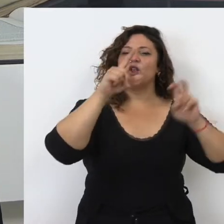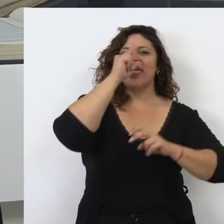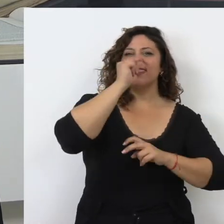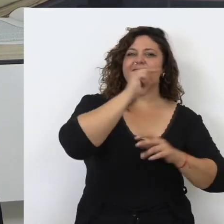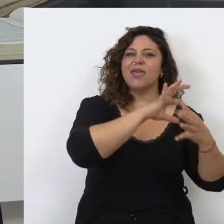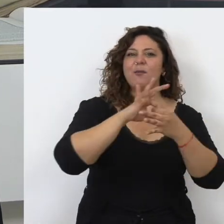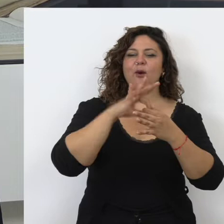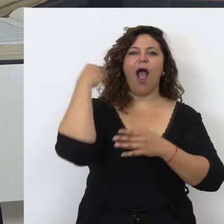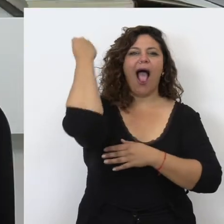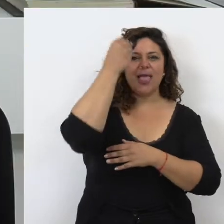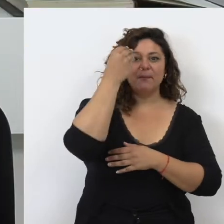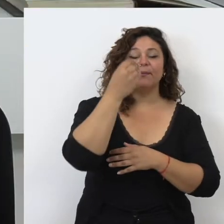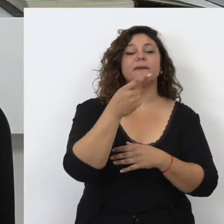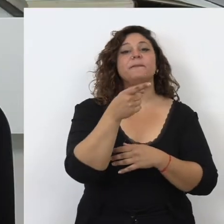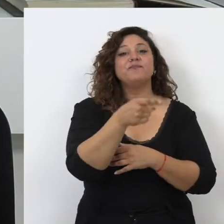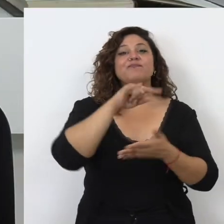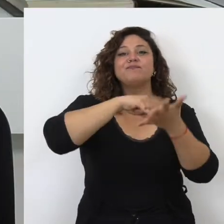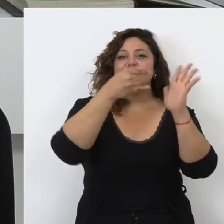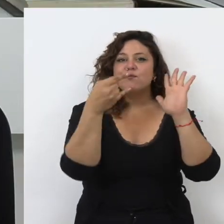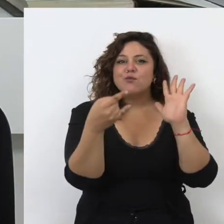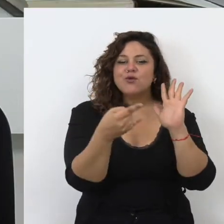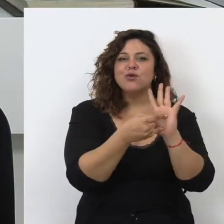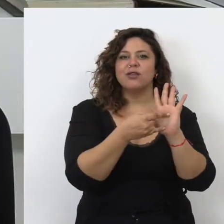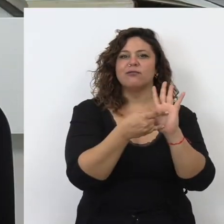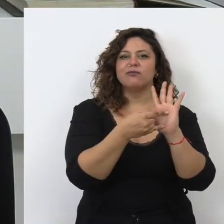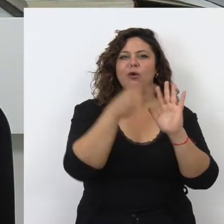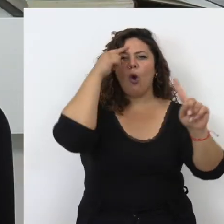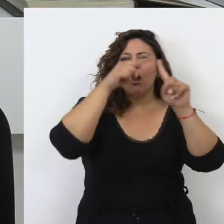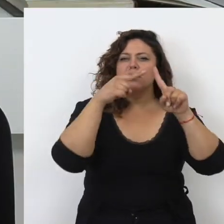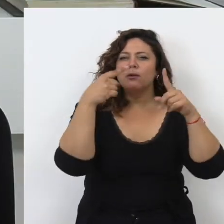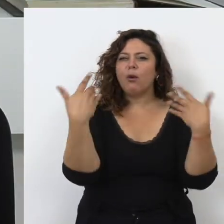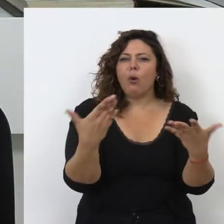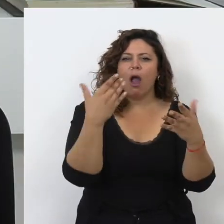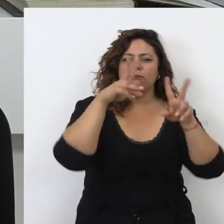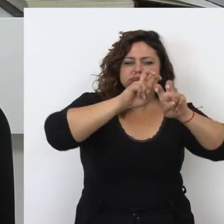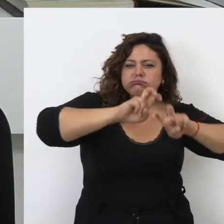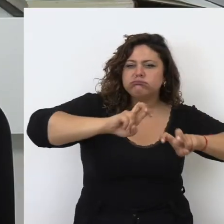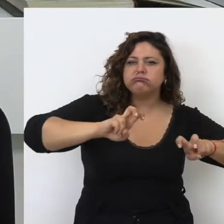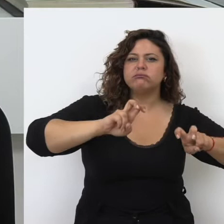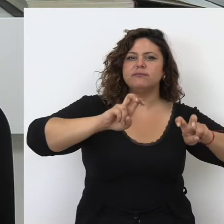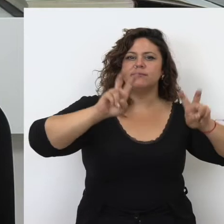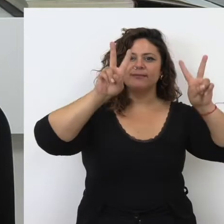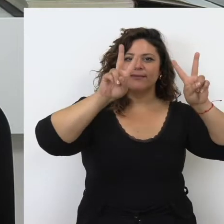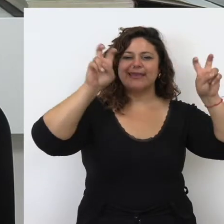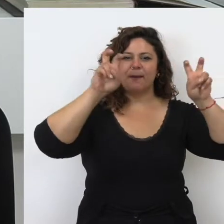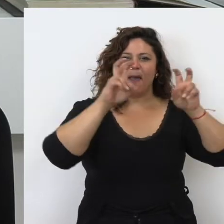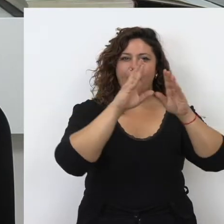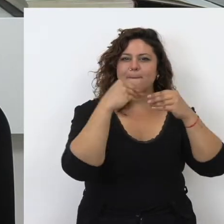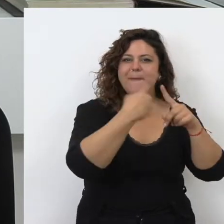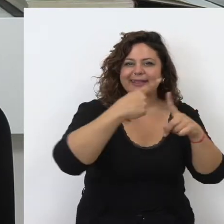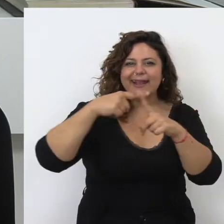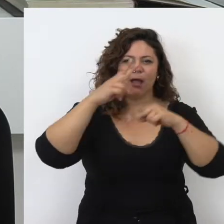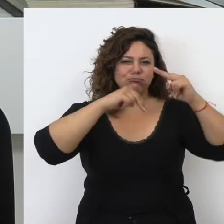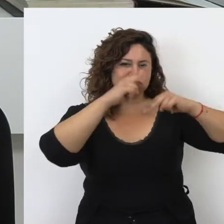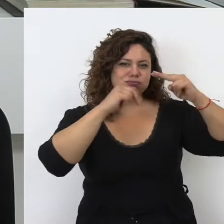La Ciencia en la Alhambra, y en este proyecto se lleva a cabo una labor investigadora en torno a todo lo que es